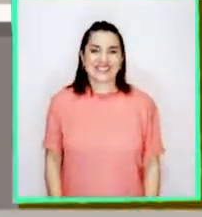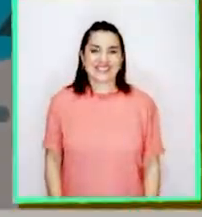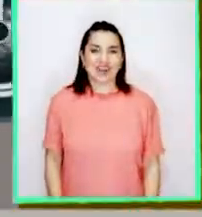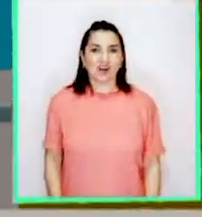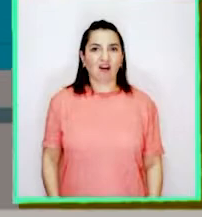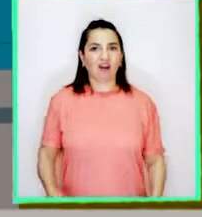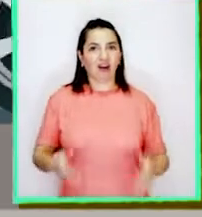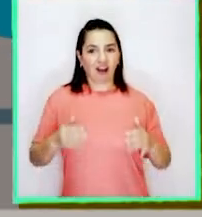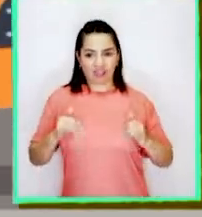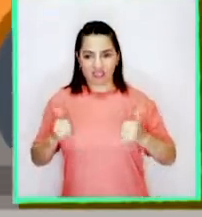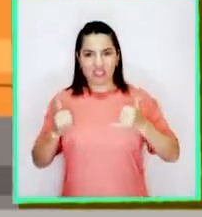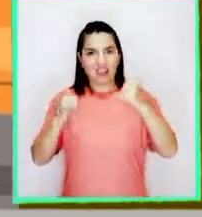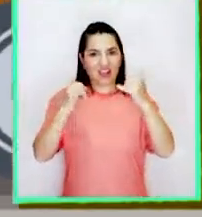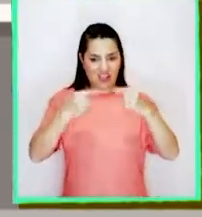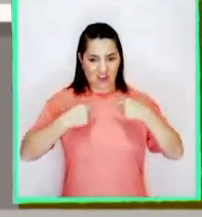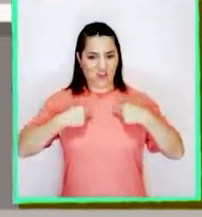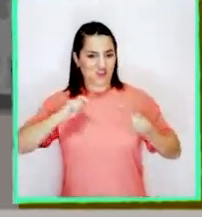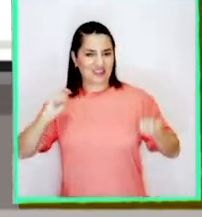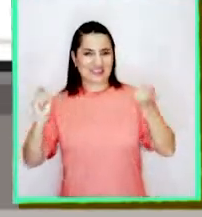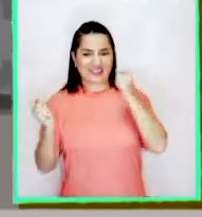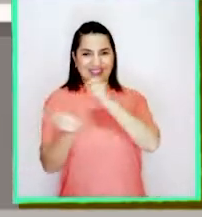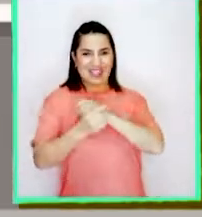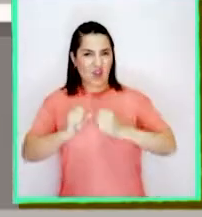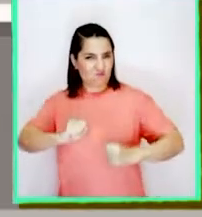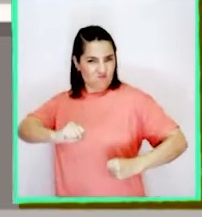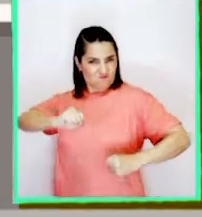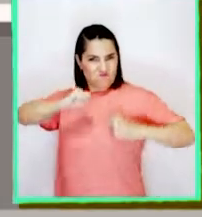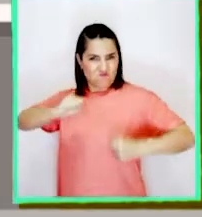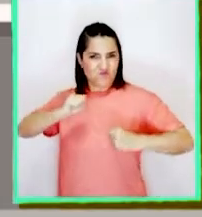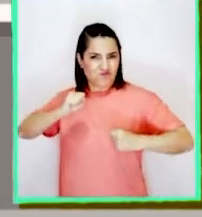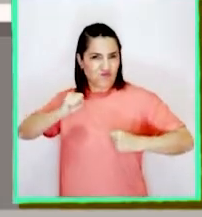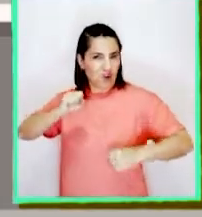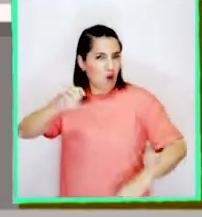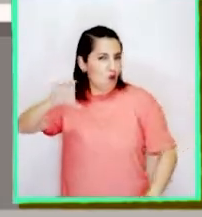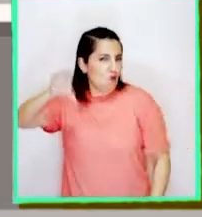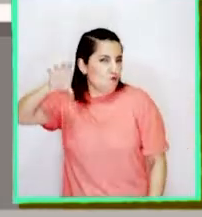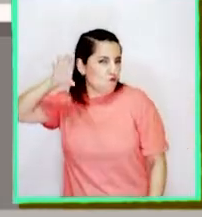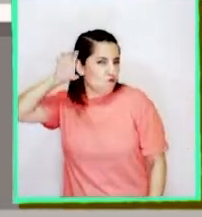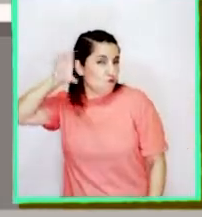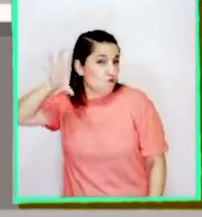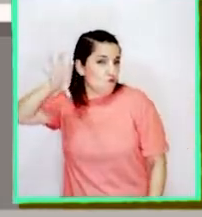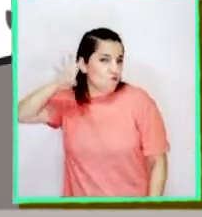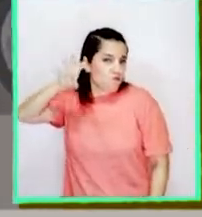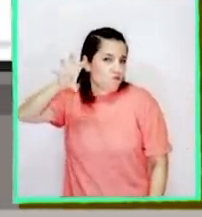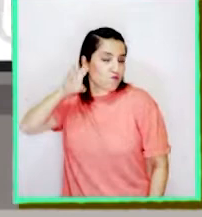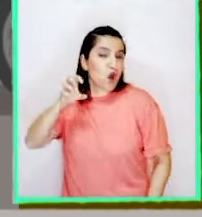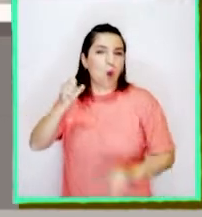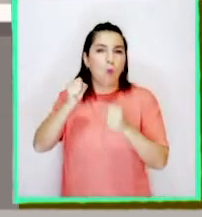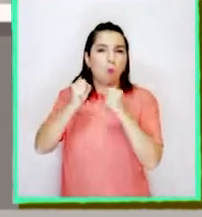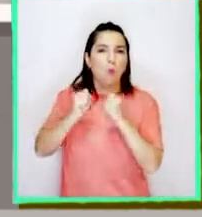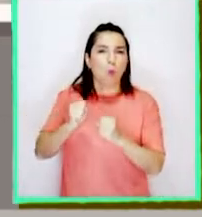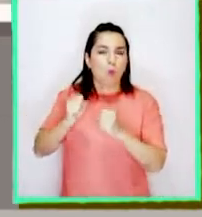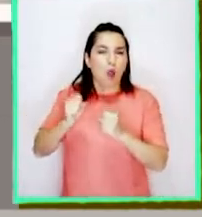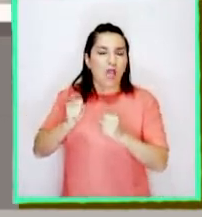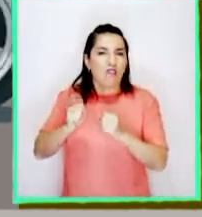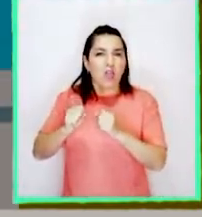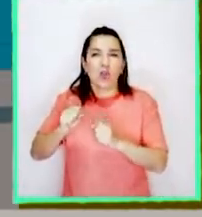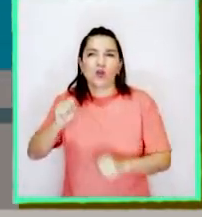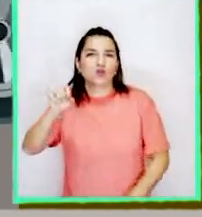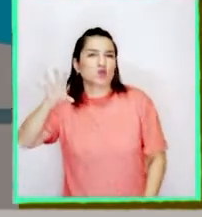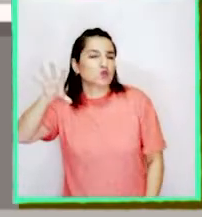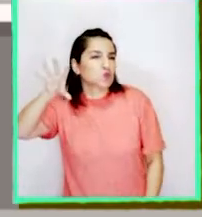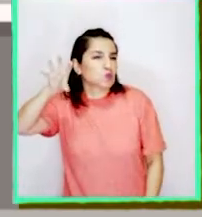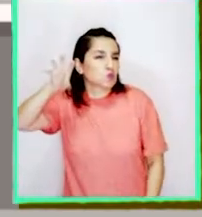¡Qué entretenido! Ahora soy el Chico Ultrasónico. Y tengo el poder de escuchar hasta el sonido más